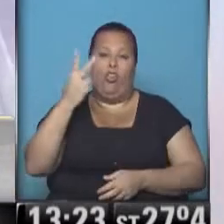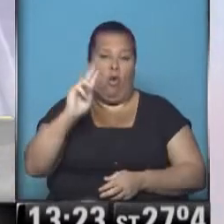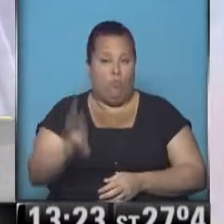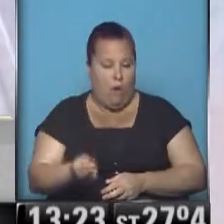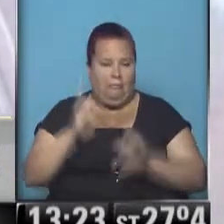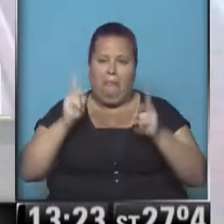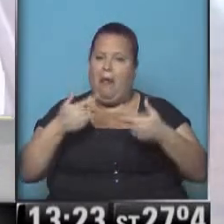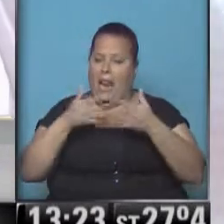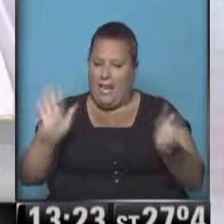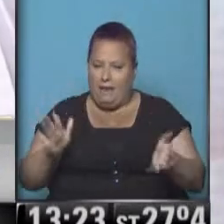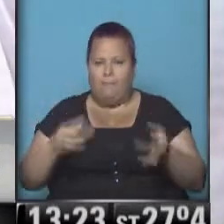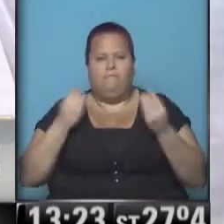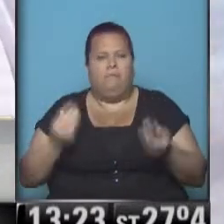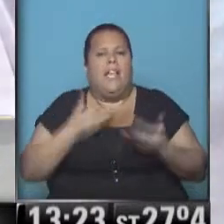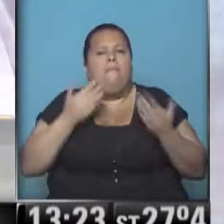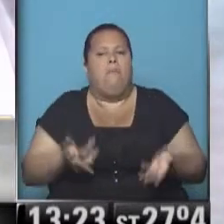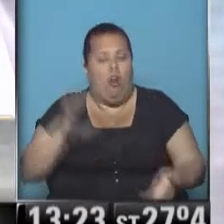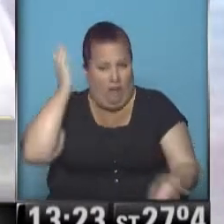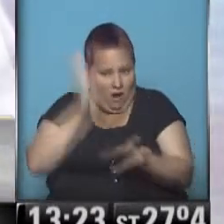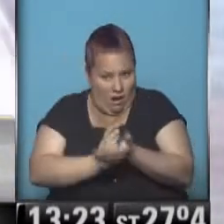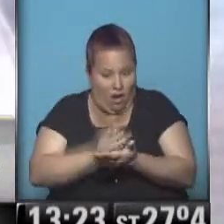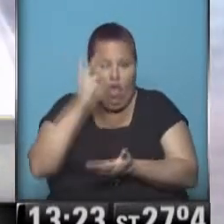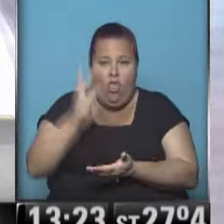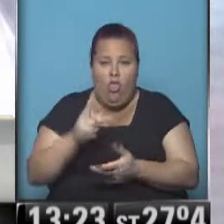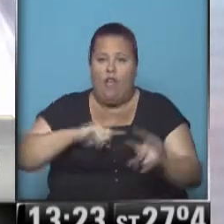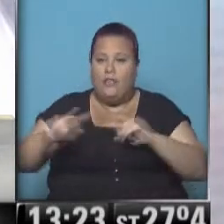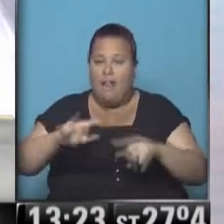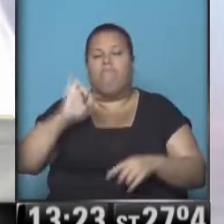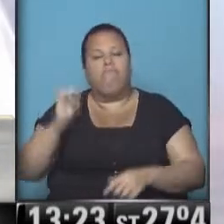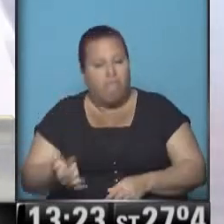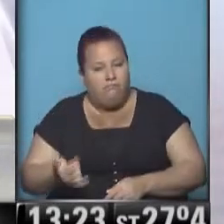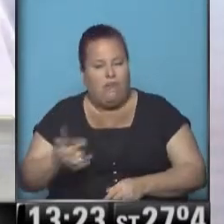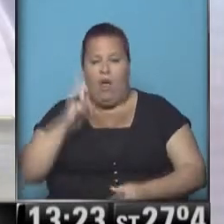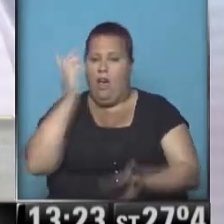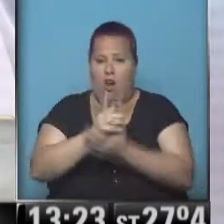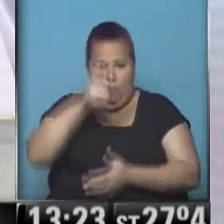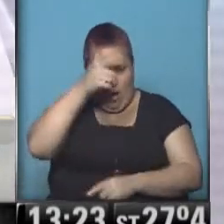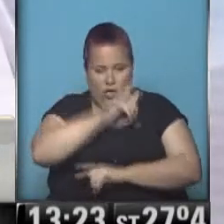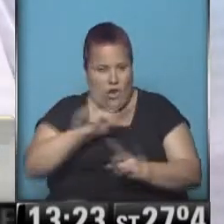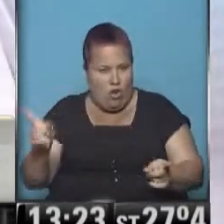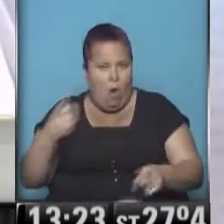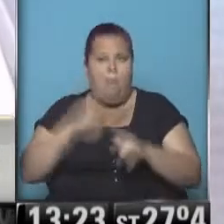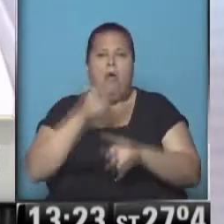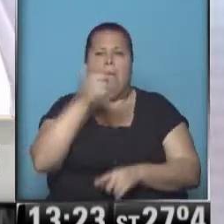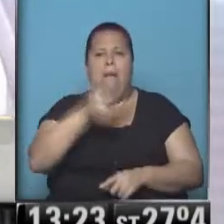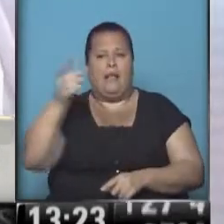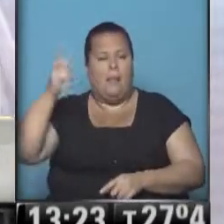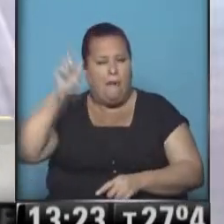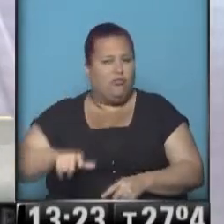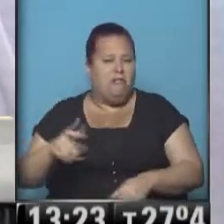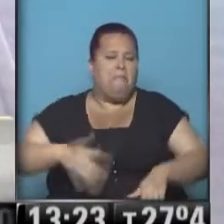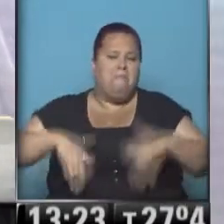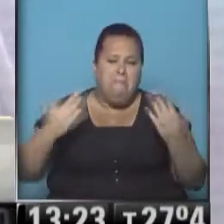muertes. Es decir, ¿qué nos importa? ¿Castigar dos dirigentes? Parece que sí. ¿No castigar a la policía por matar personas? No